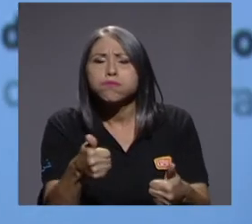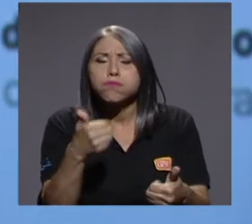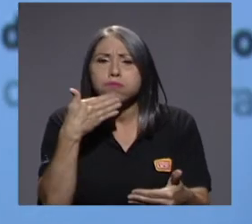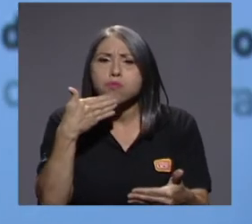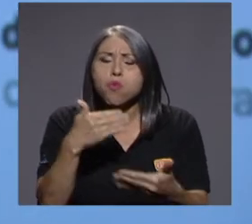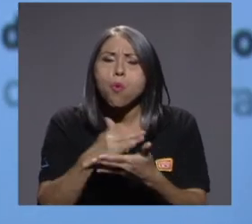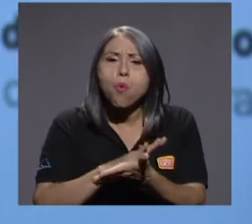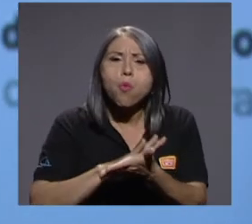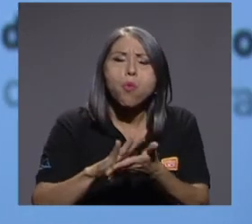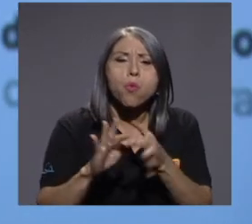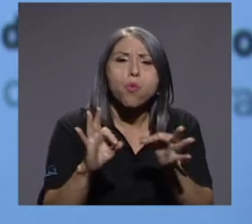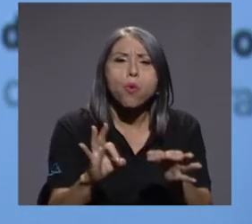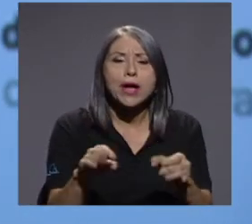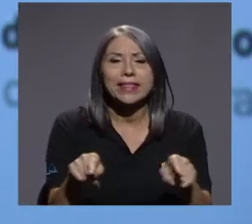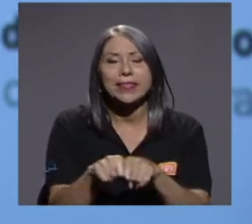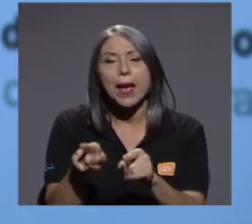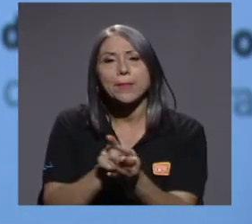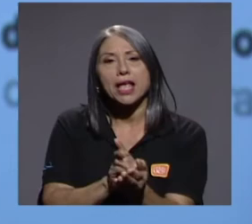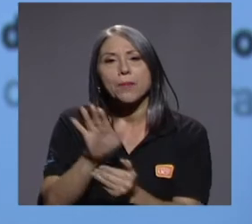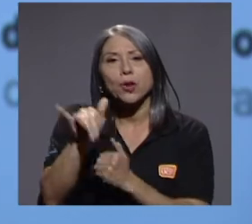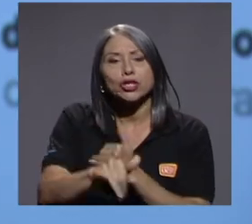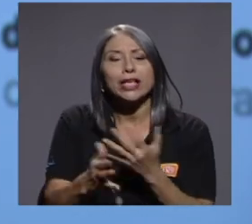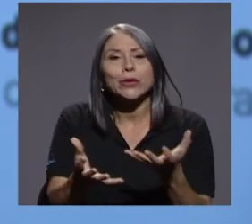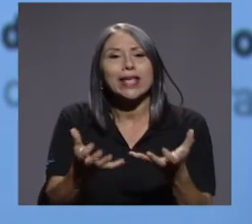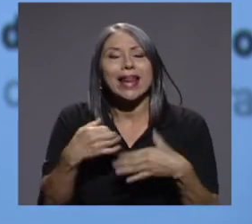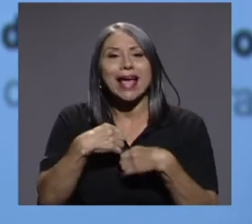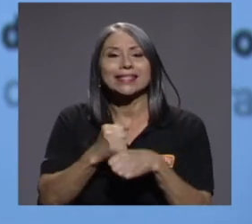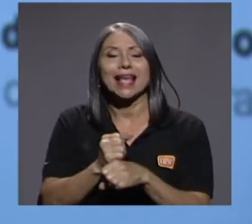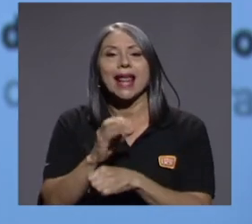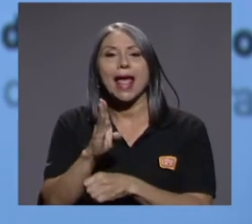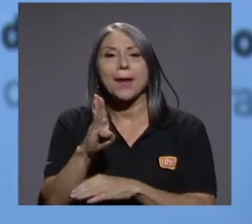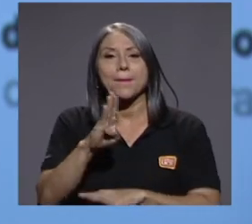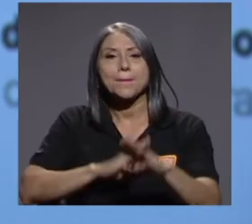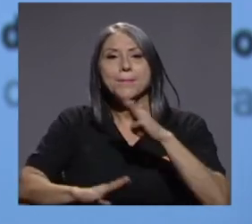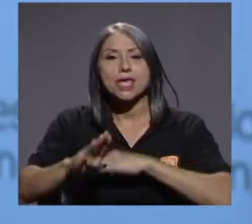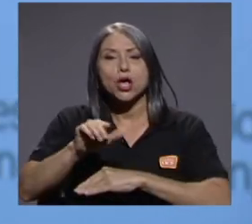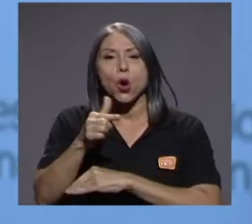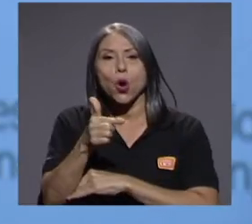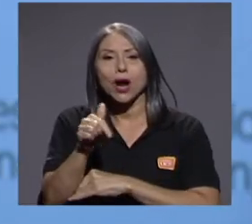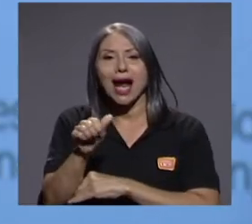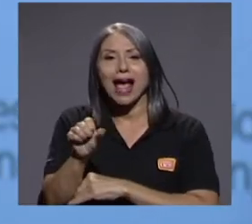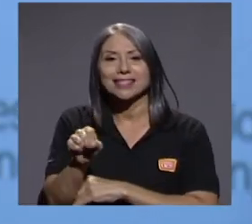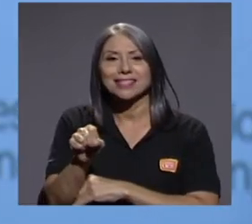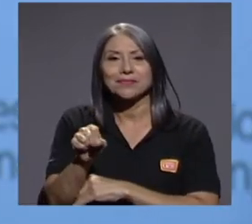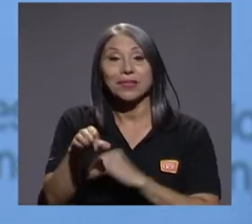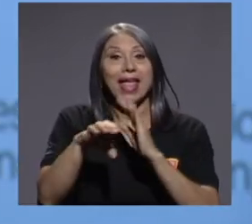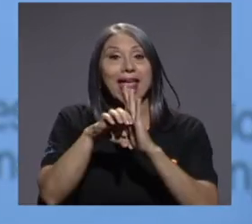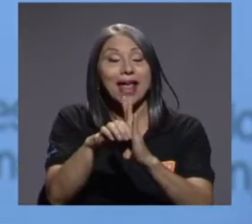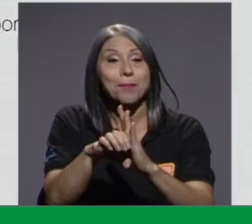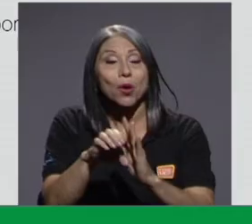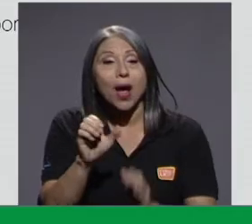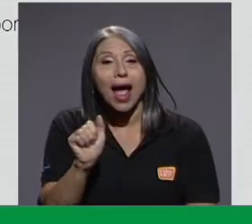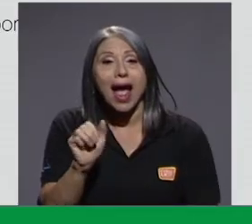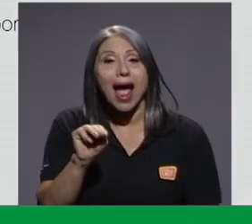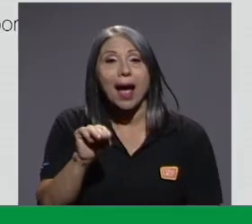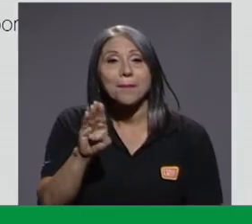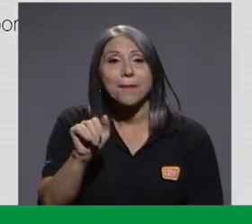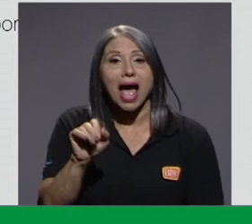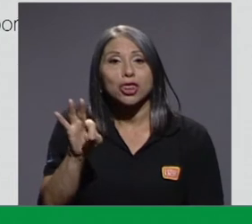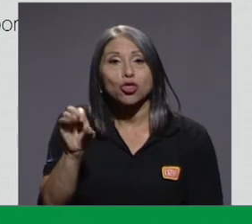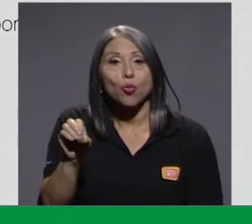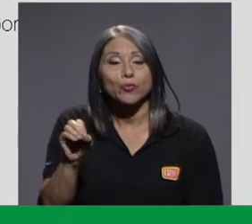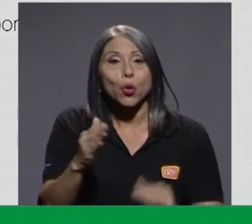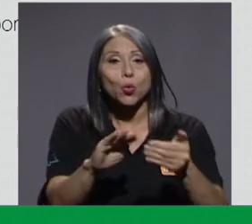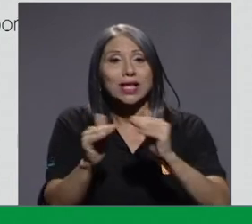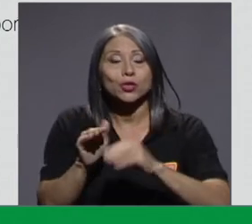el proyecto busca generar biogás a partir de esto. Y aquí les pongo un ejemplo. Ambato, que es una ciudad que